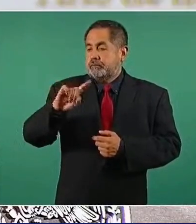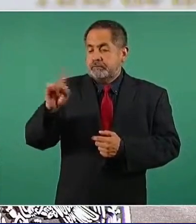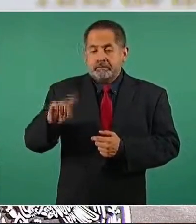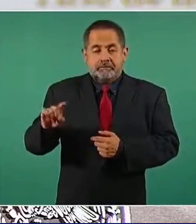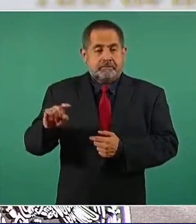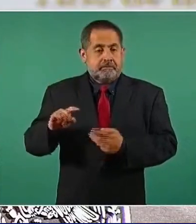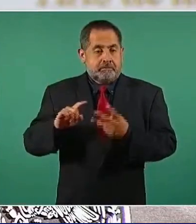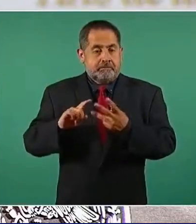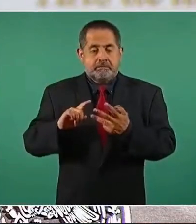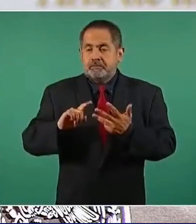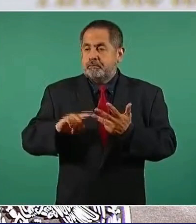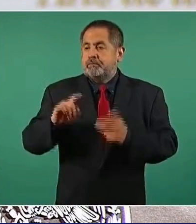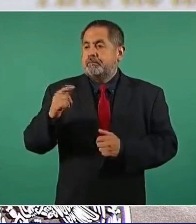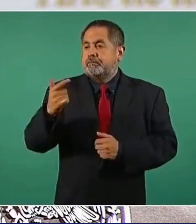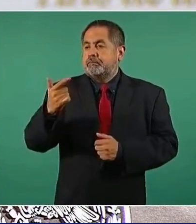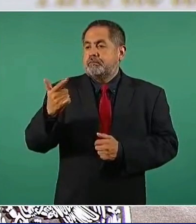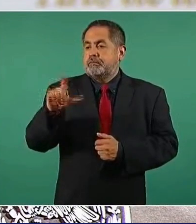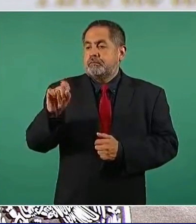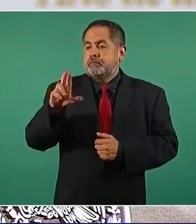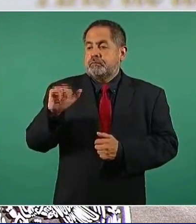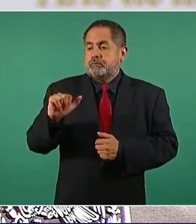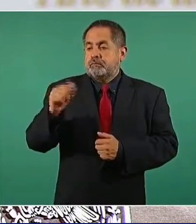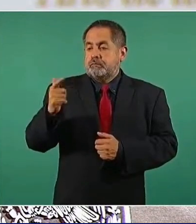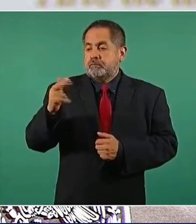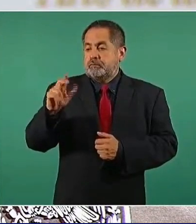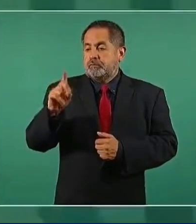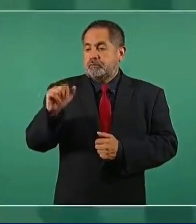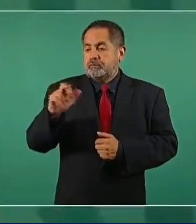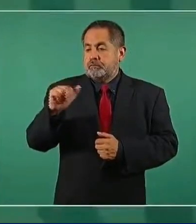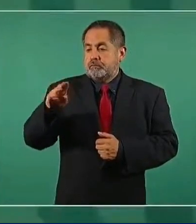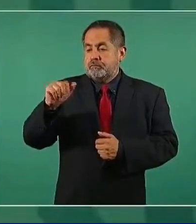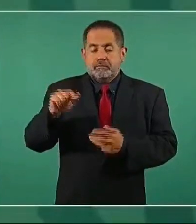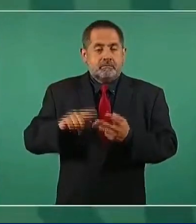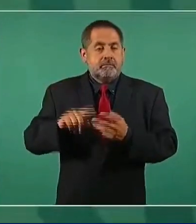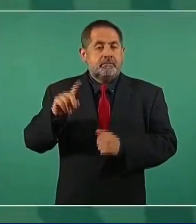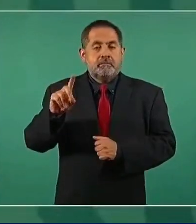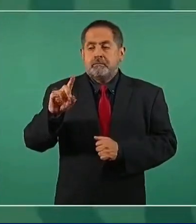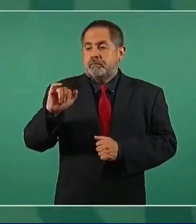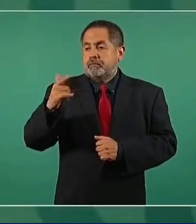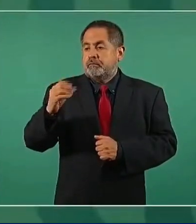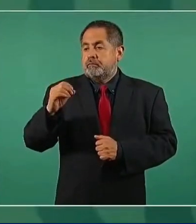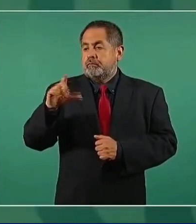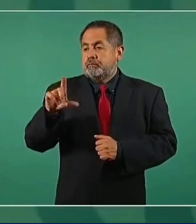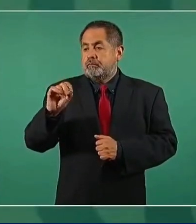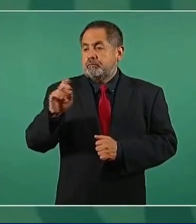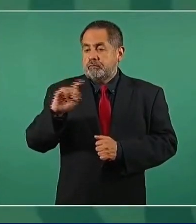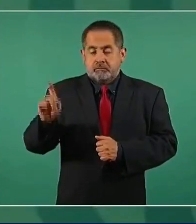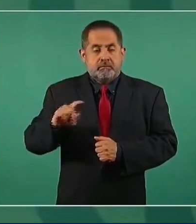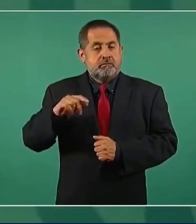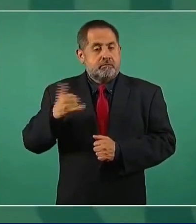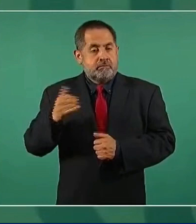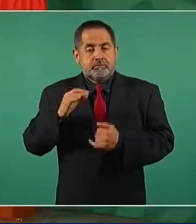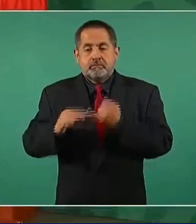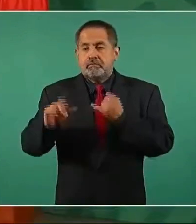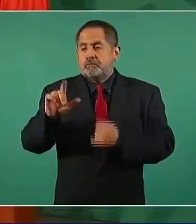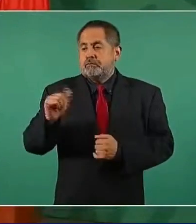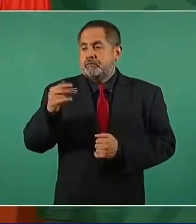Gloria Guadarrama, Diego López y Lenia Rubalcaba.